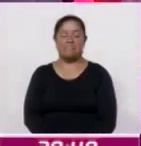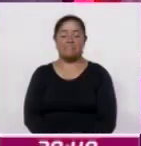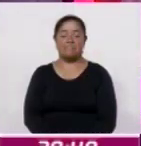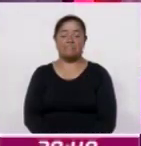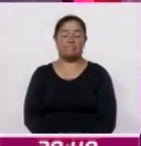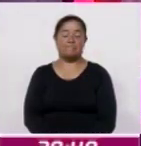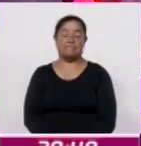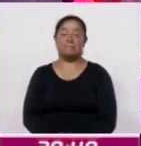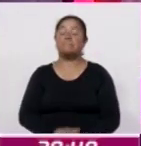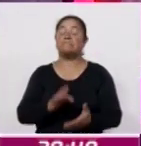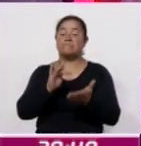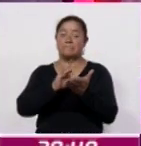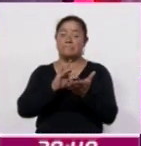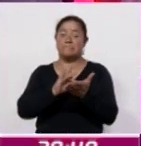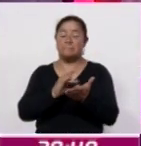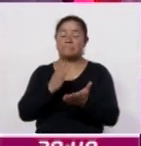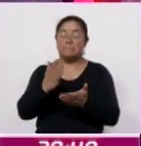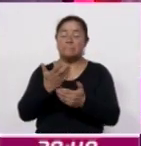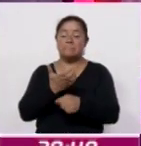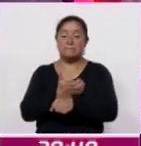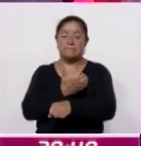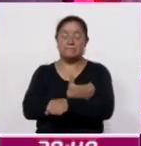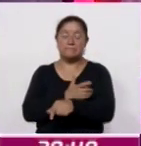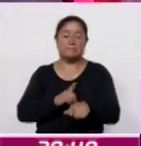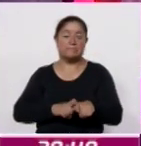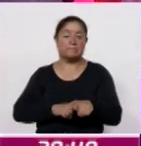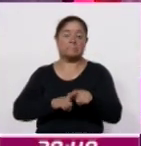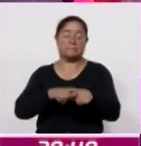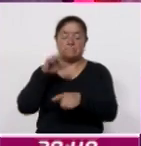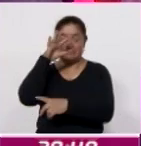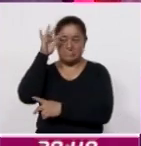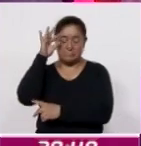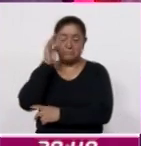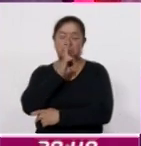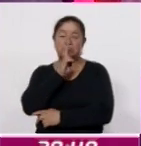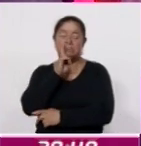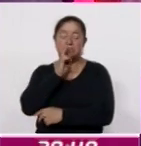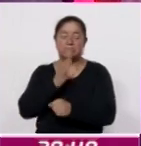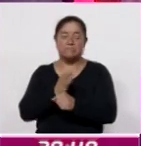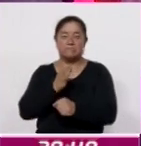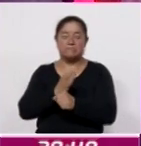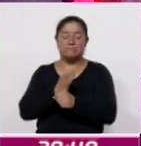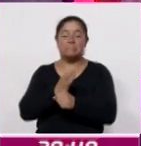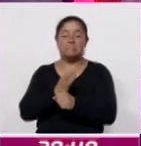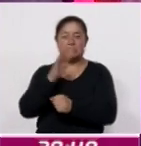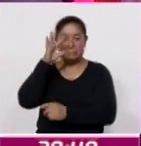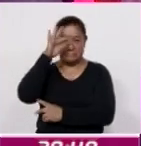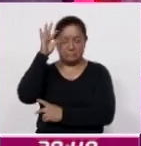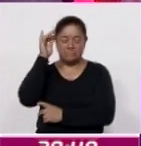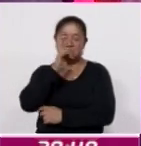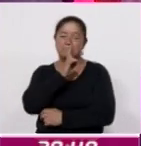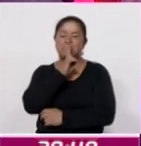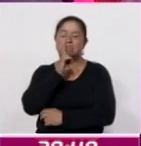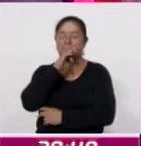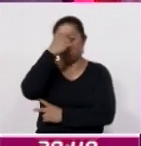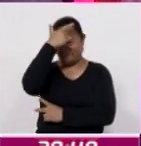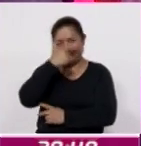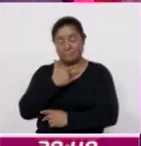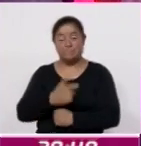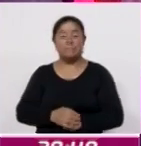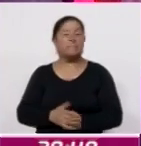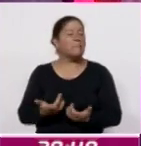Gracias por continuar acompañándonos en Coracyt Noticias en esta tercera emisión. Desde luego una noche